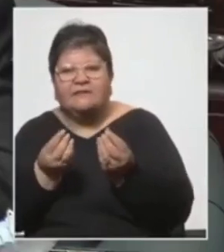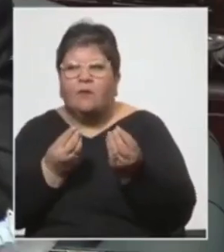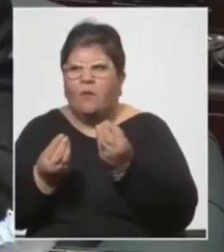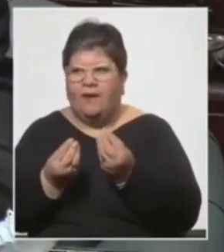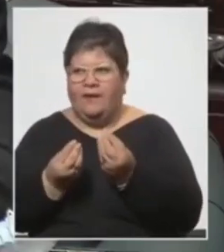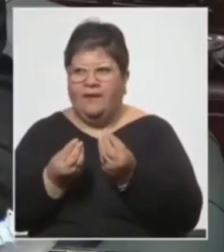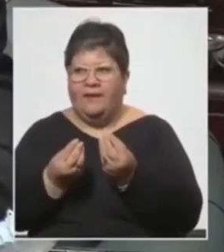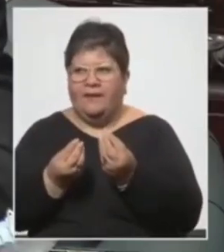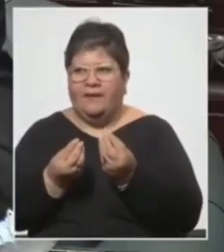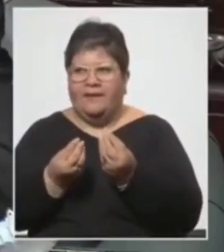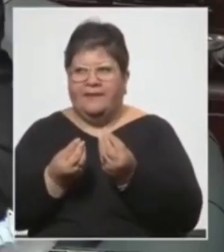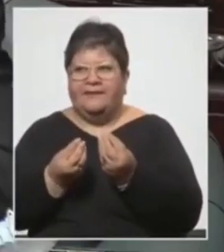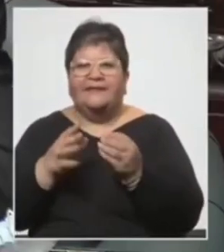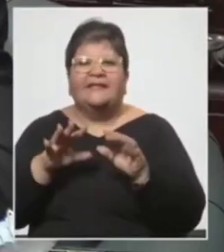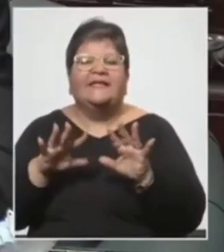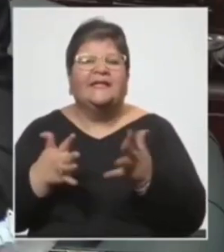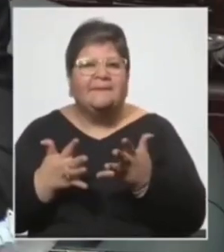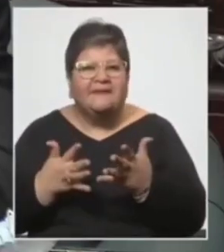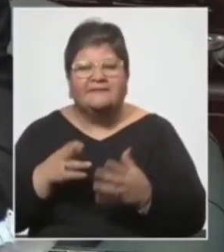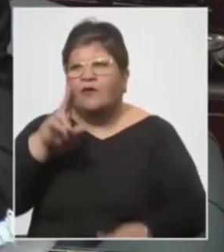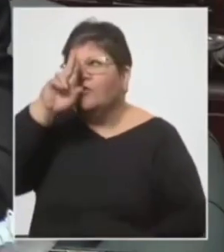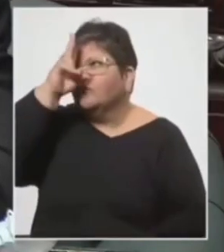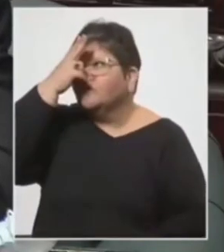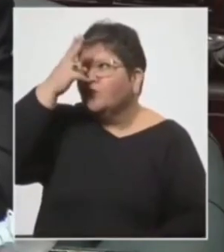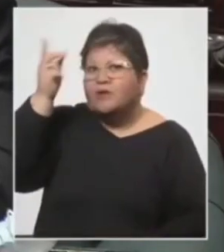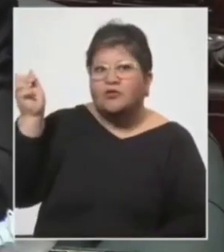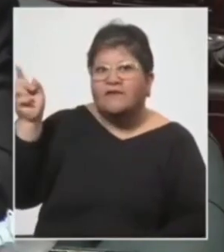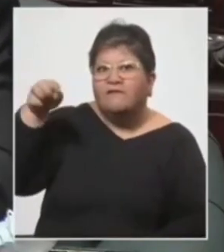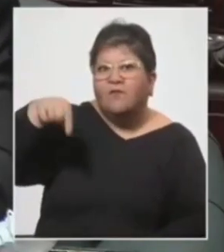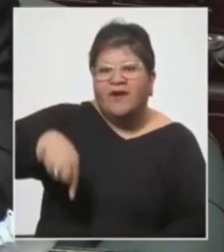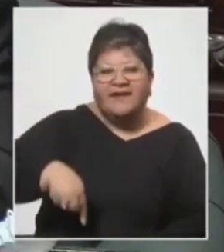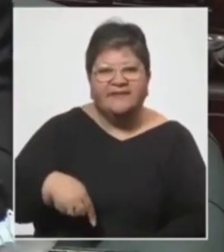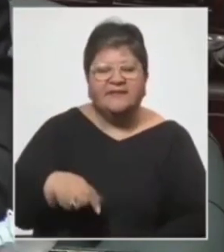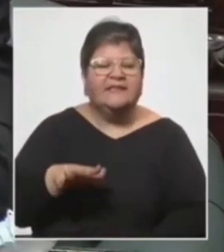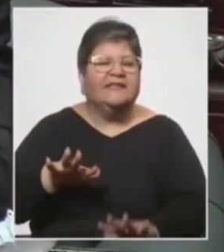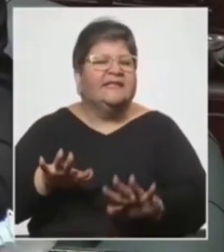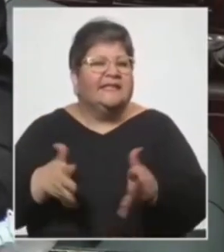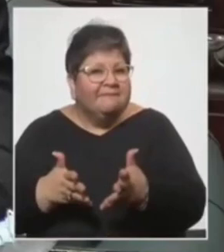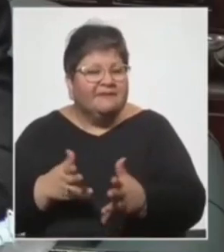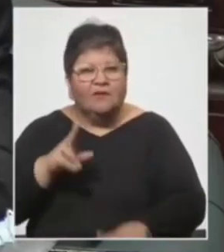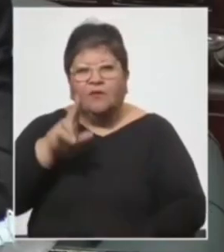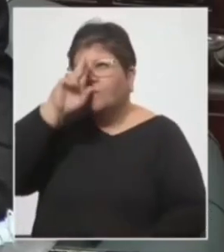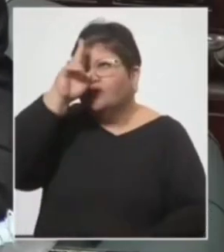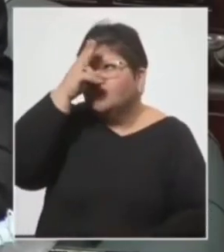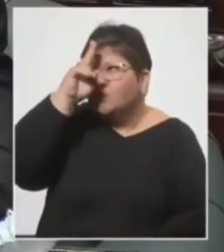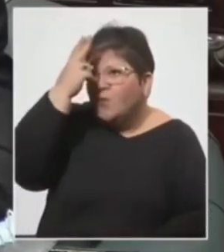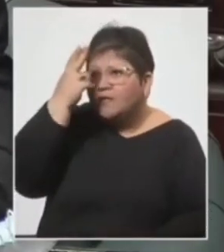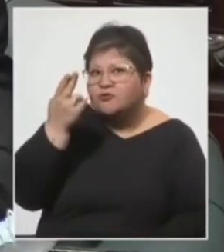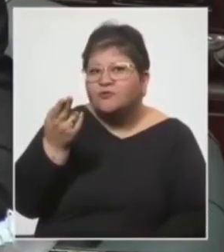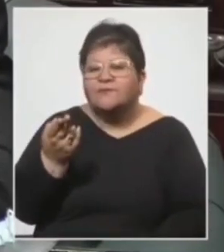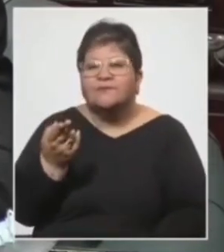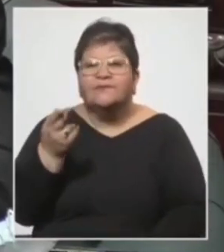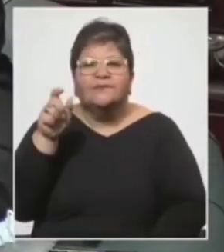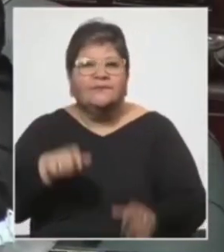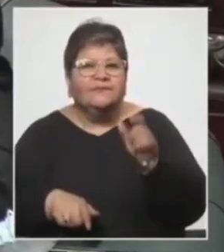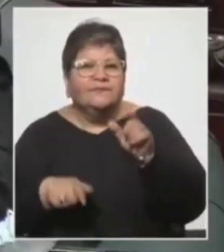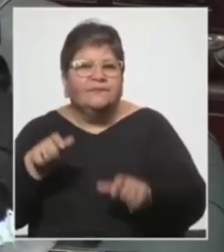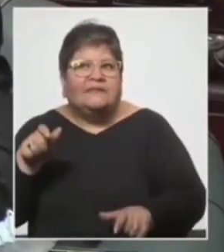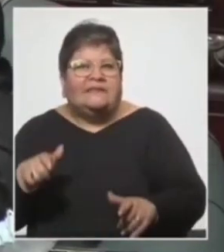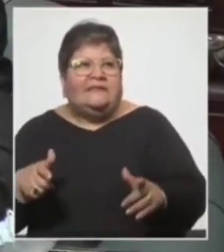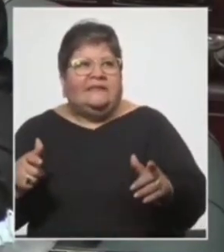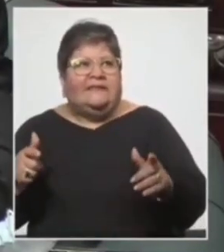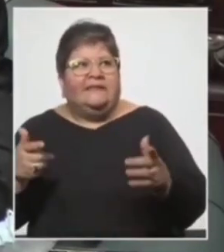qué pasa con los uruguayos que están volviendo qué pasa con los uruguayos que está como un poco